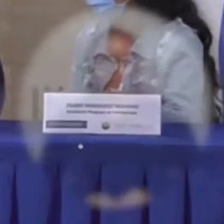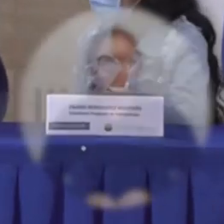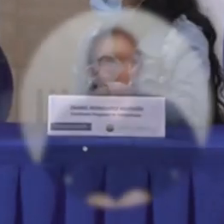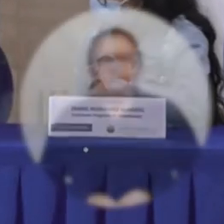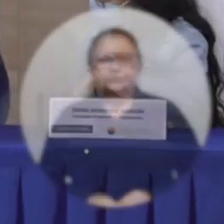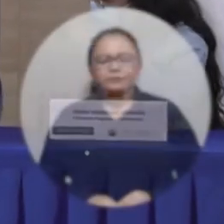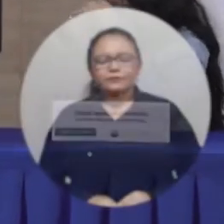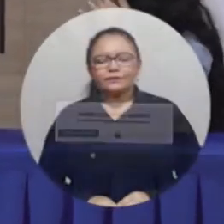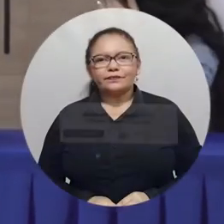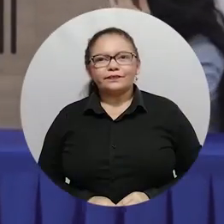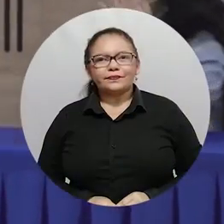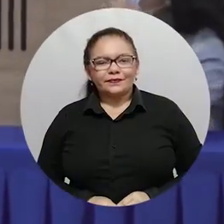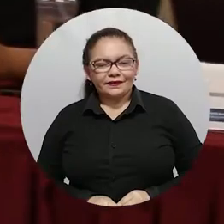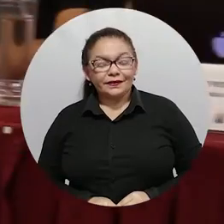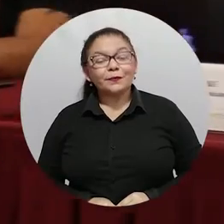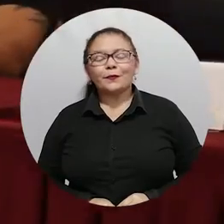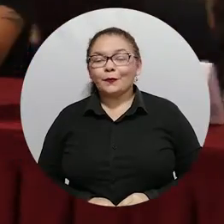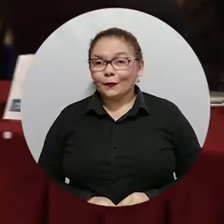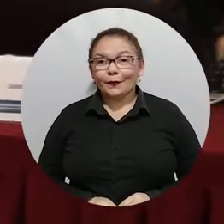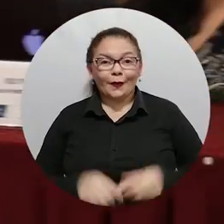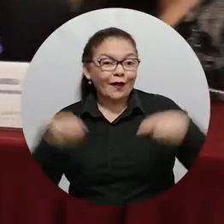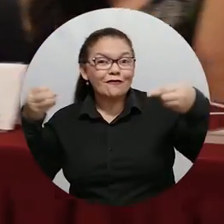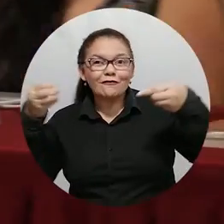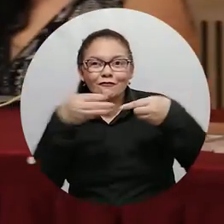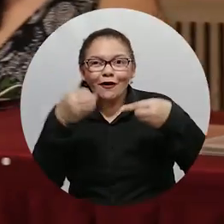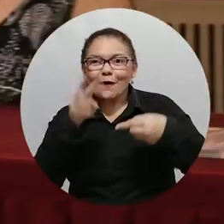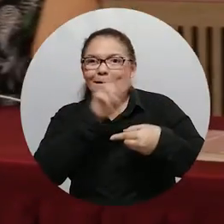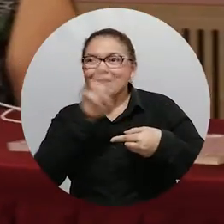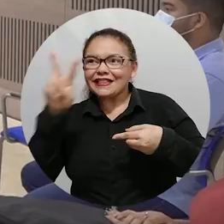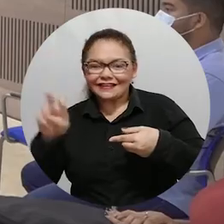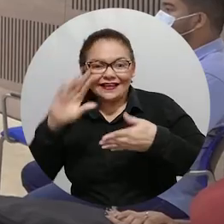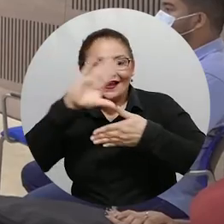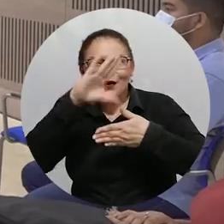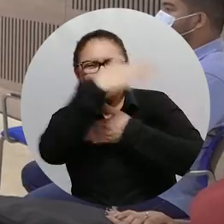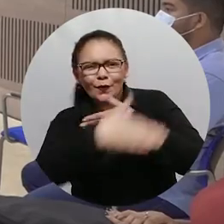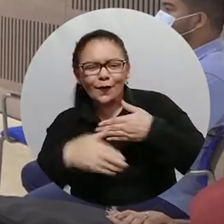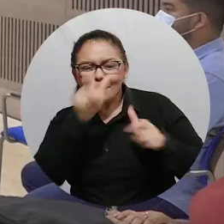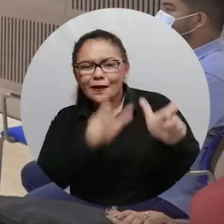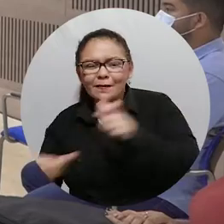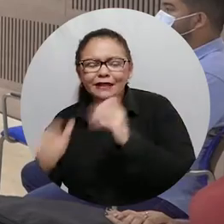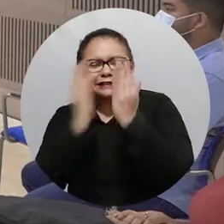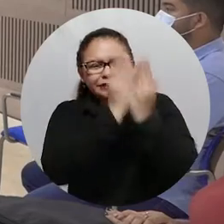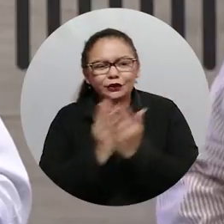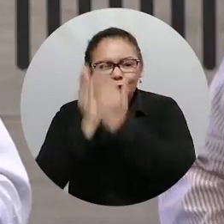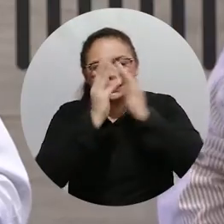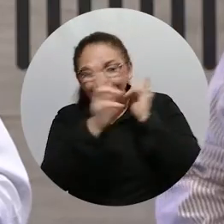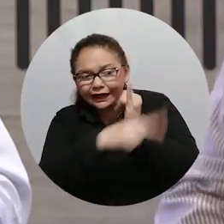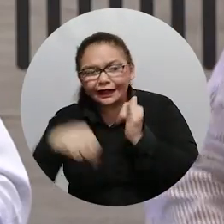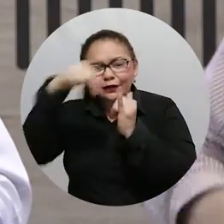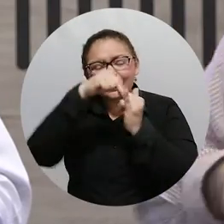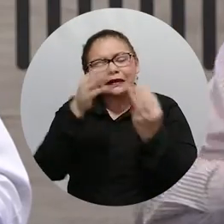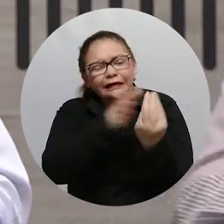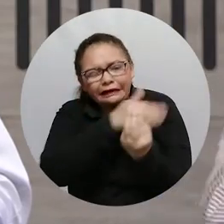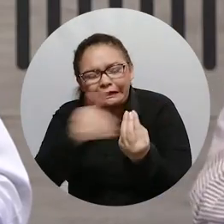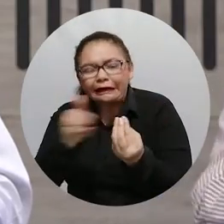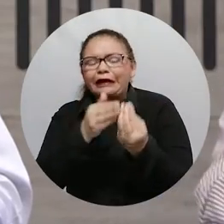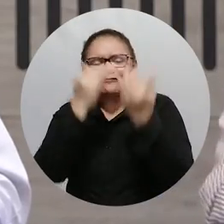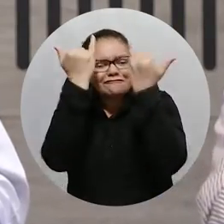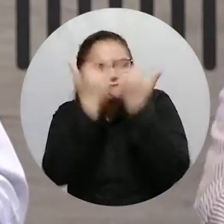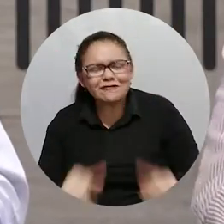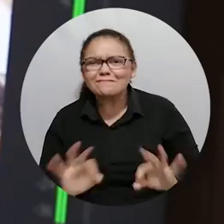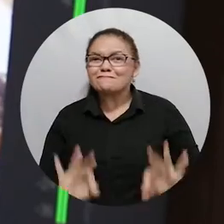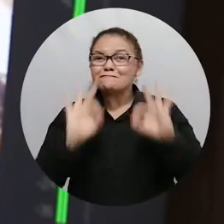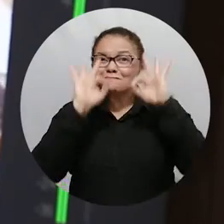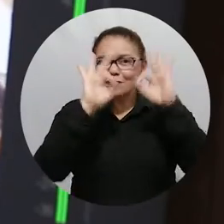De manera exitosa culminó el XXVII Foro Estudiantil Latinoamericano de Antropología y Arqueología, un evento que se tomó los